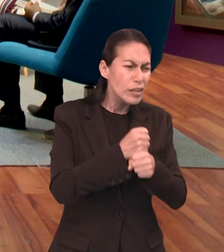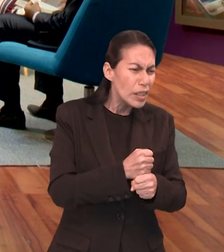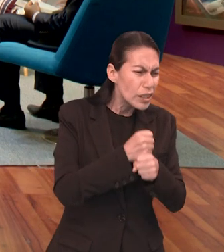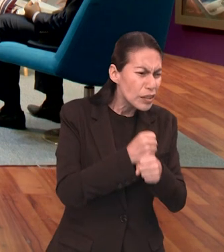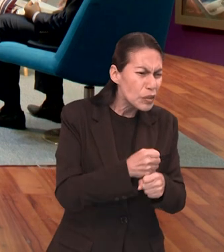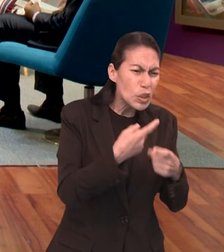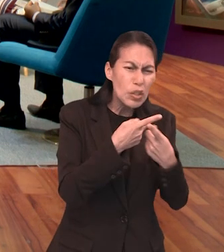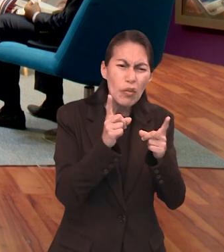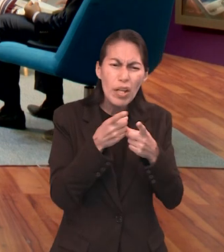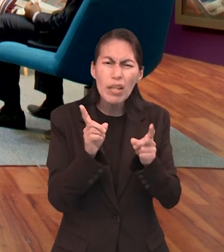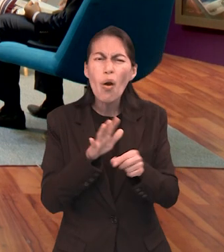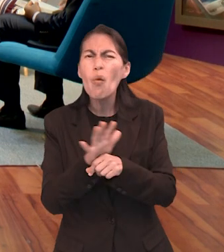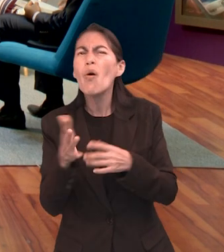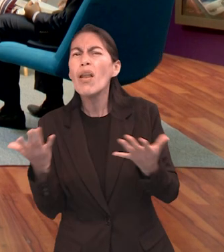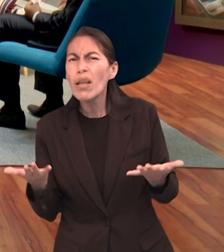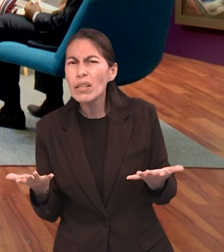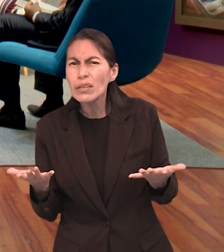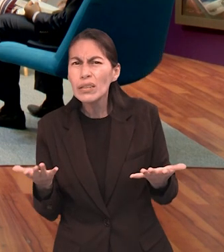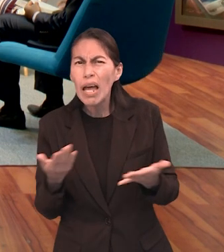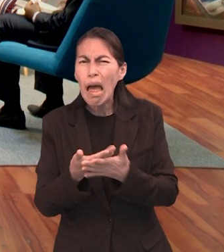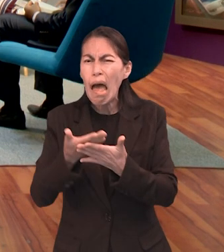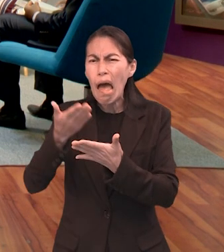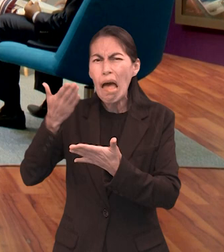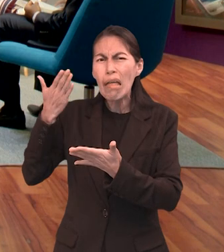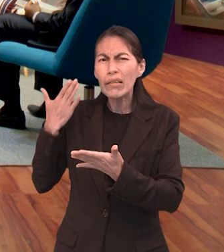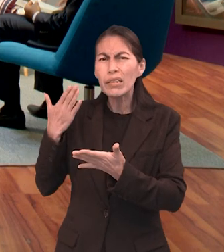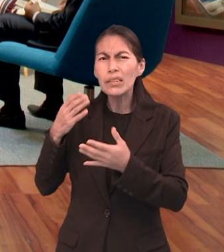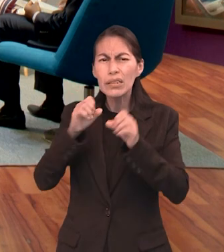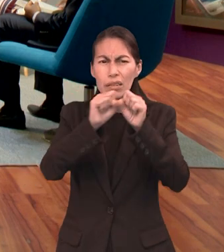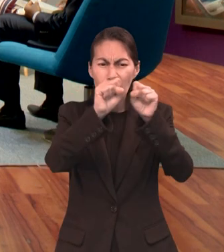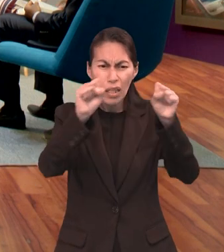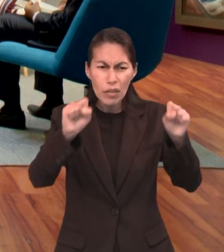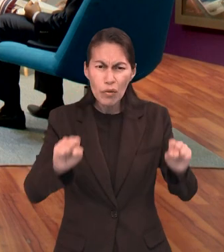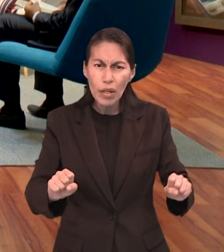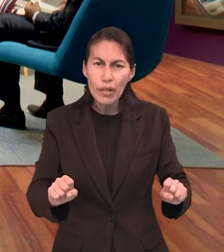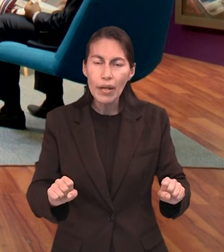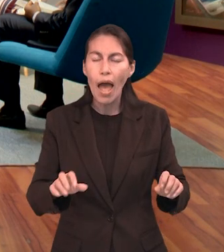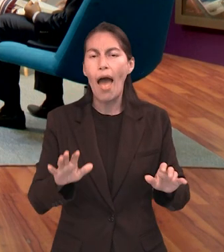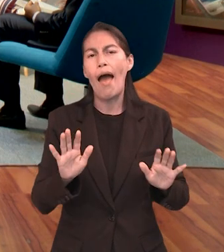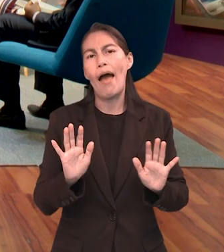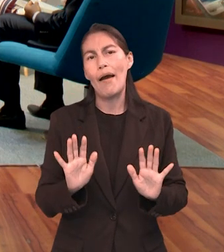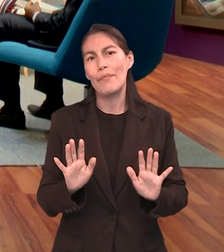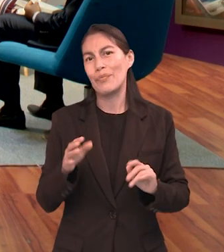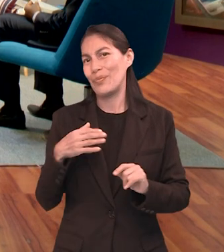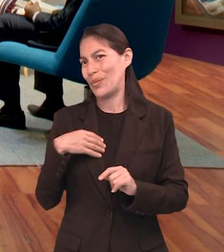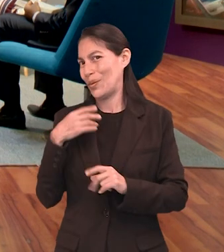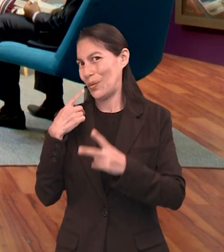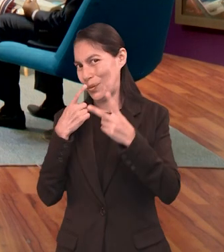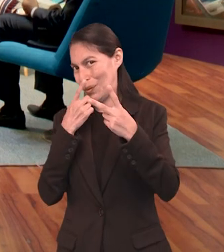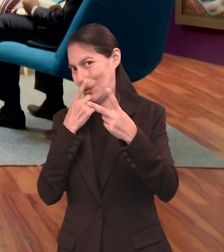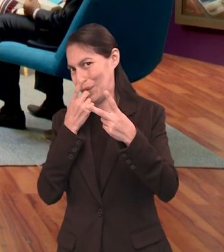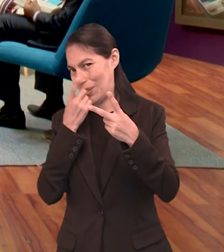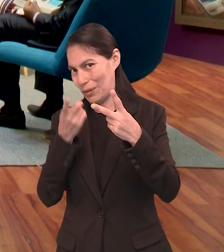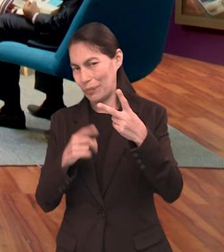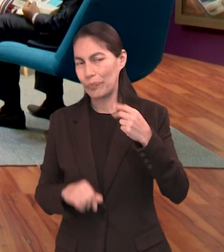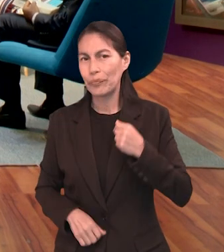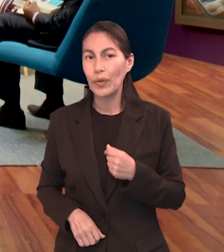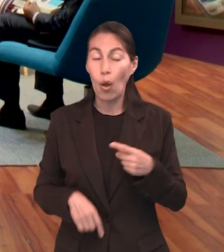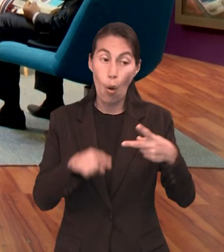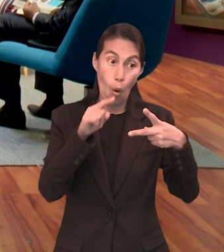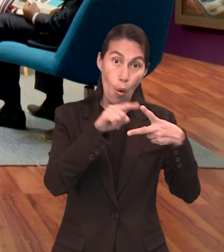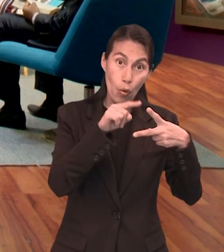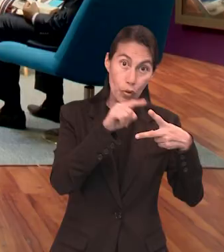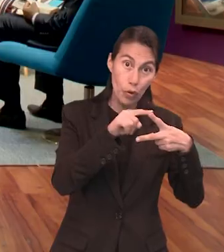sacrificios existían? ¿Qué tipos diversos de sacrificios se podían ofrecer en el santuario?